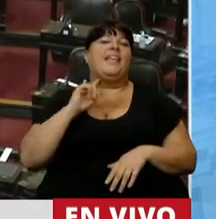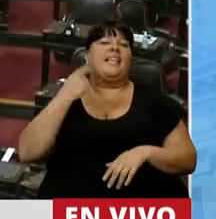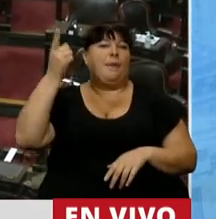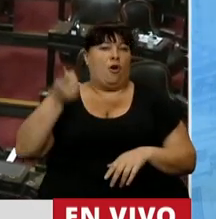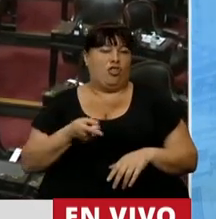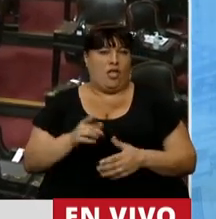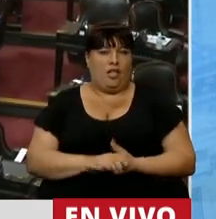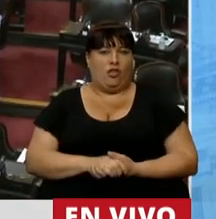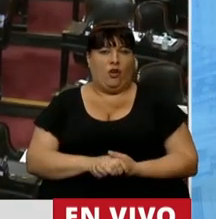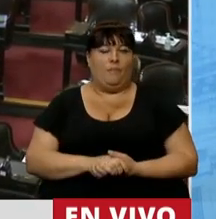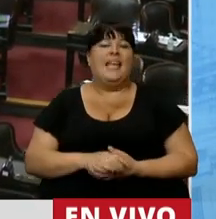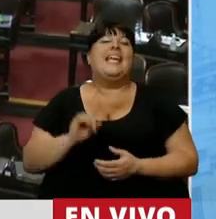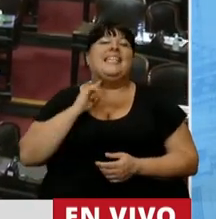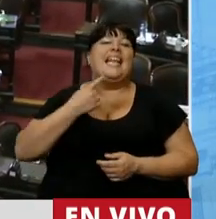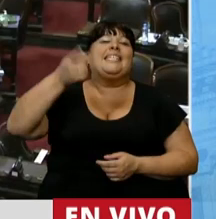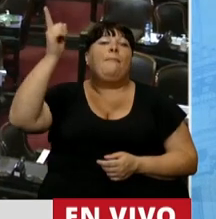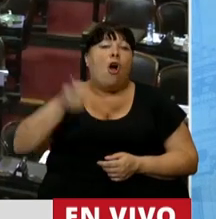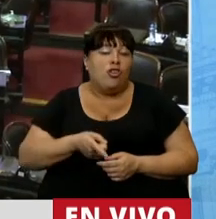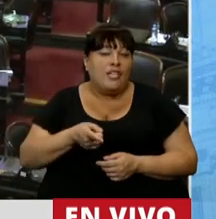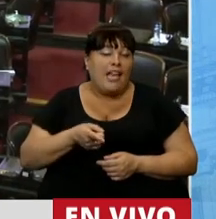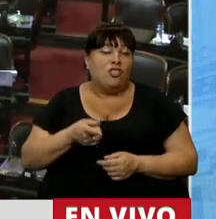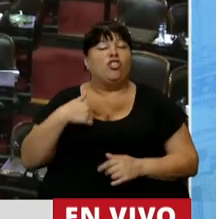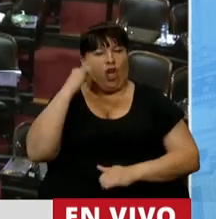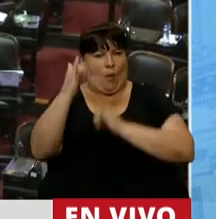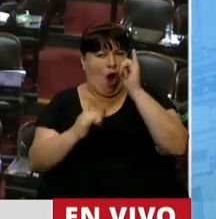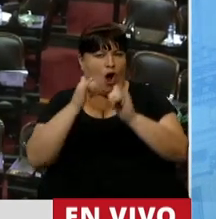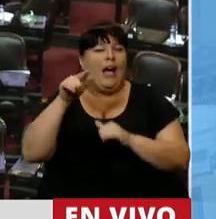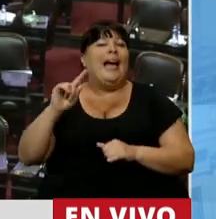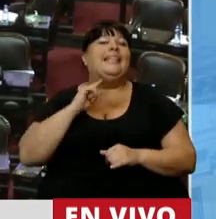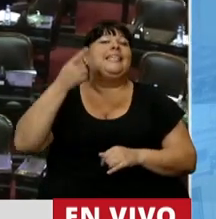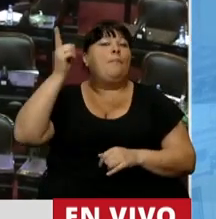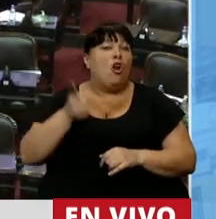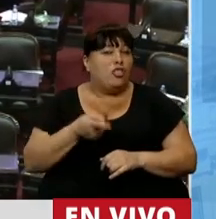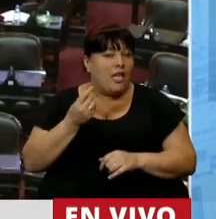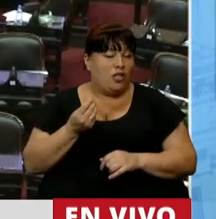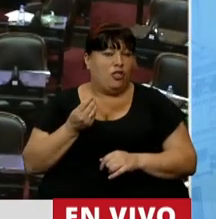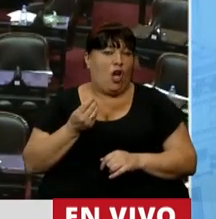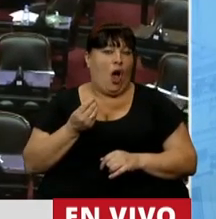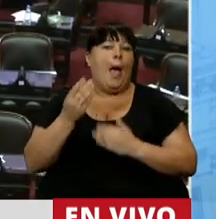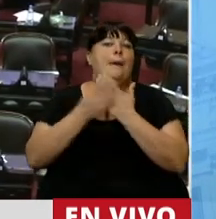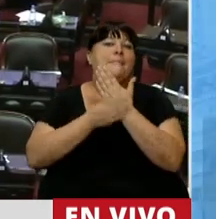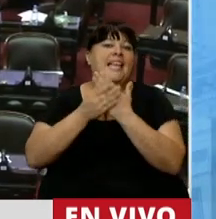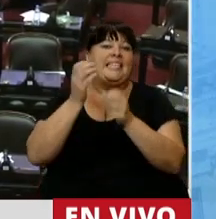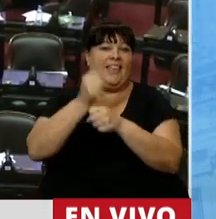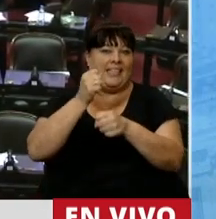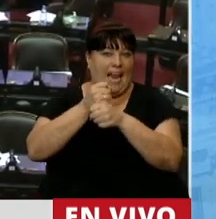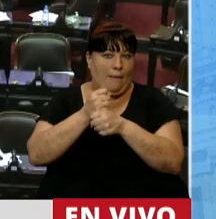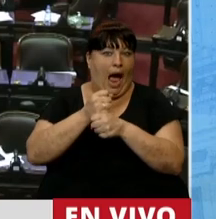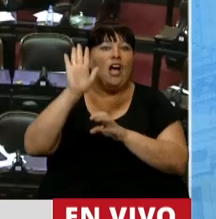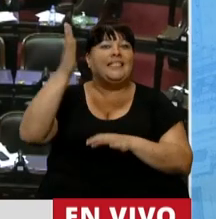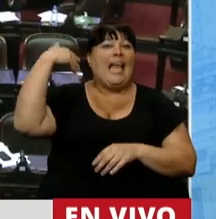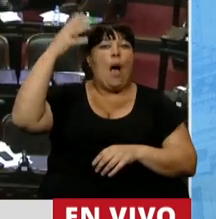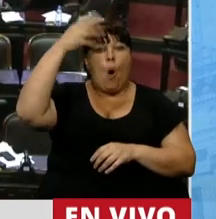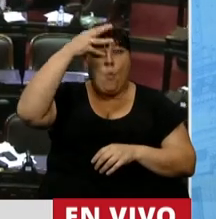13%. El 13% que les comento es lo que la ministra de Trabajo, Patricia